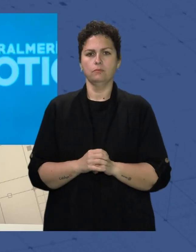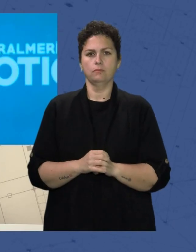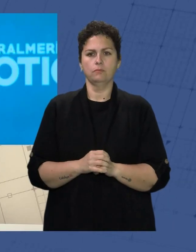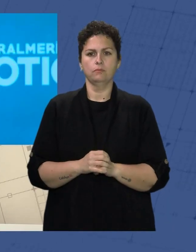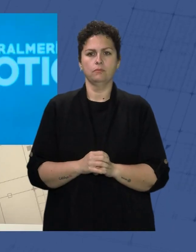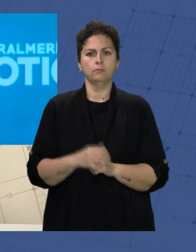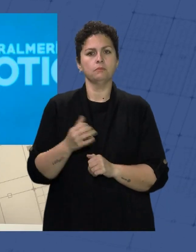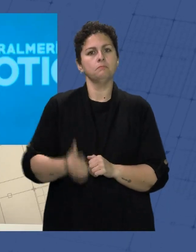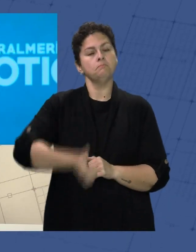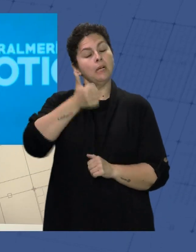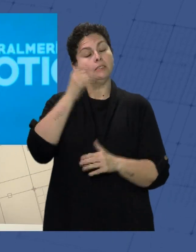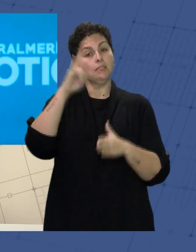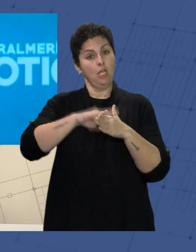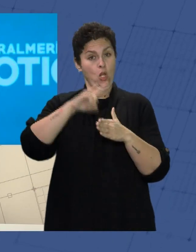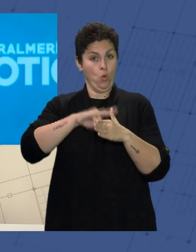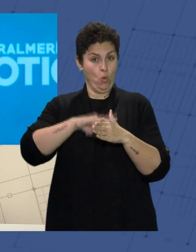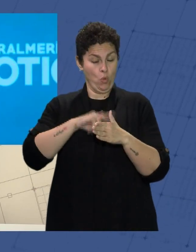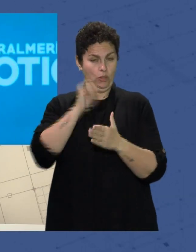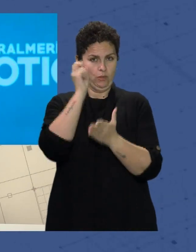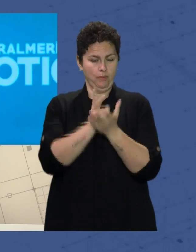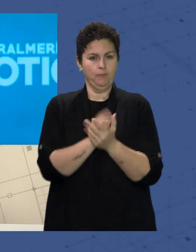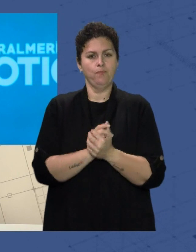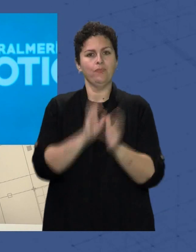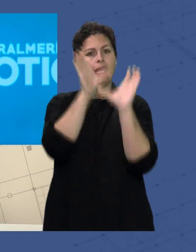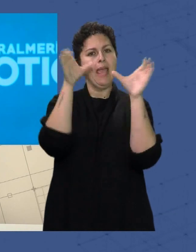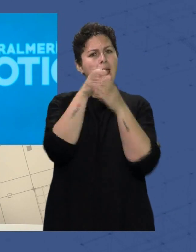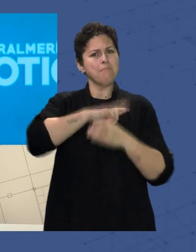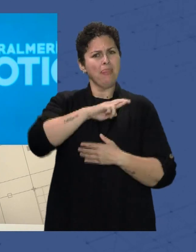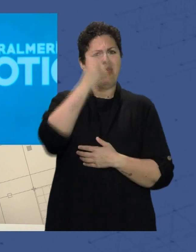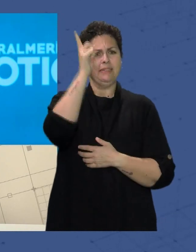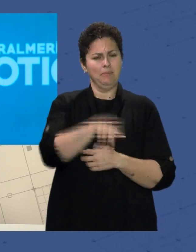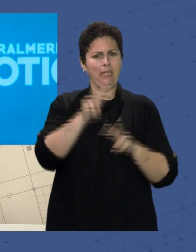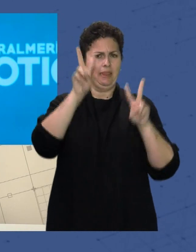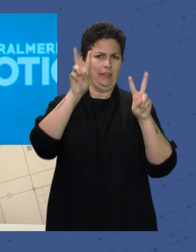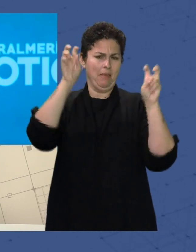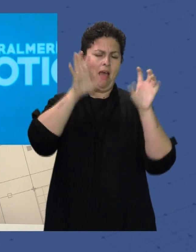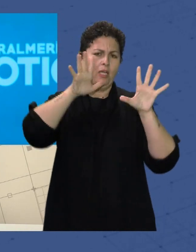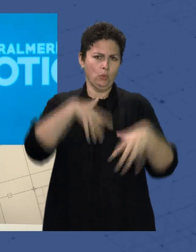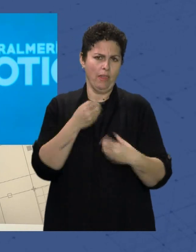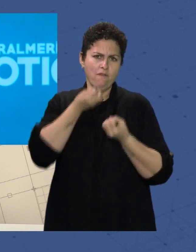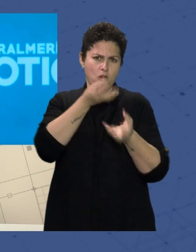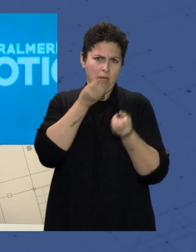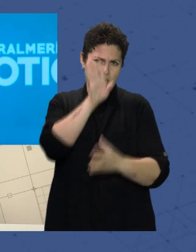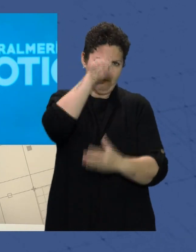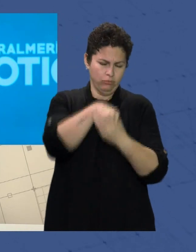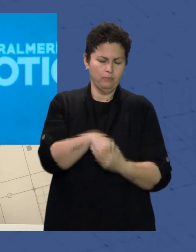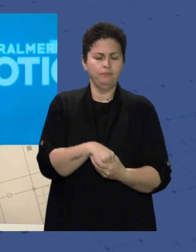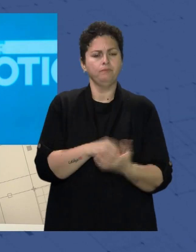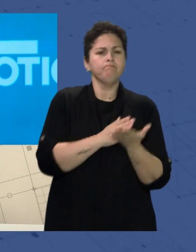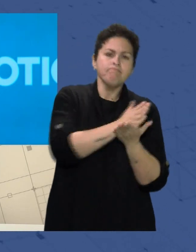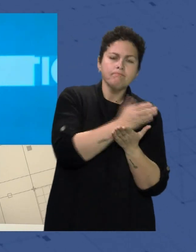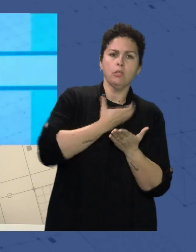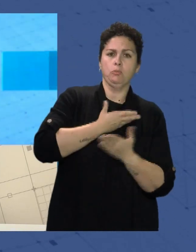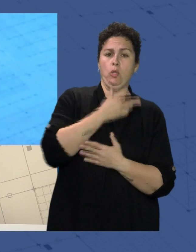Más del primer día de la semana, las hermandades también ocuparon parte de la actualidad informativa Por un lado, el Ayuntamiento de Almería